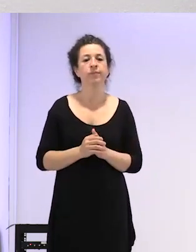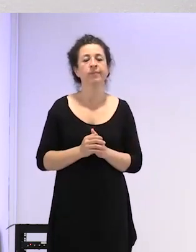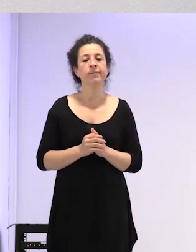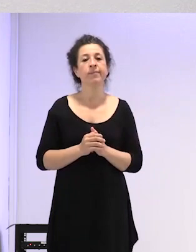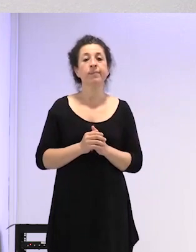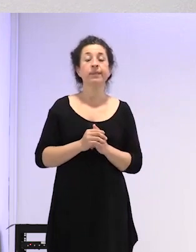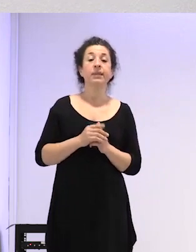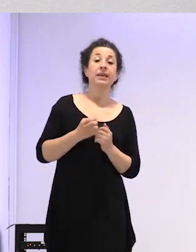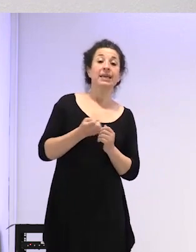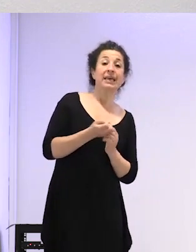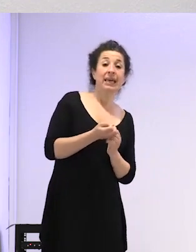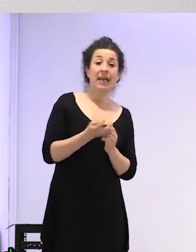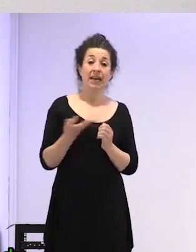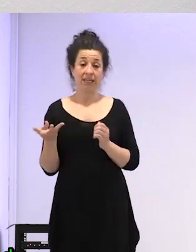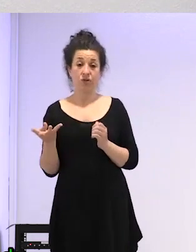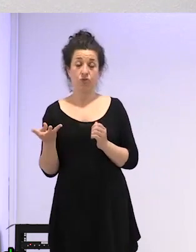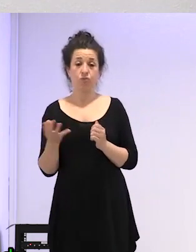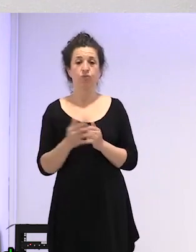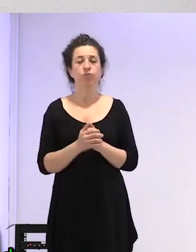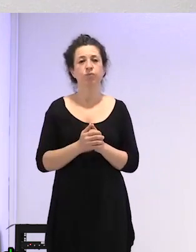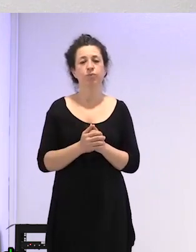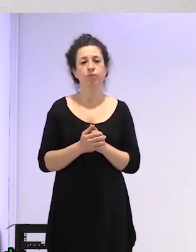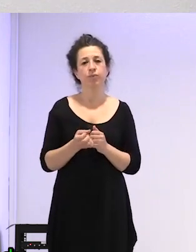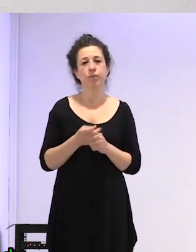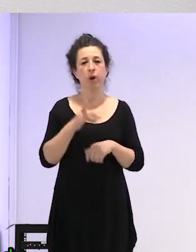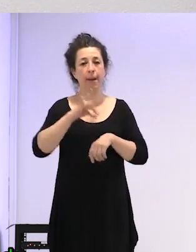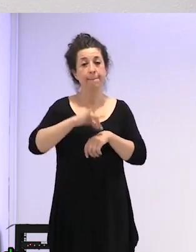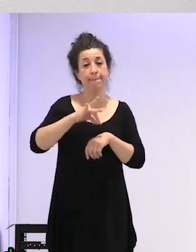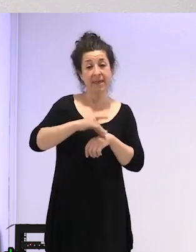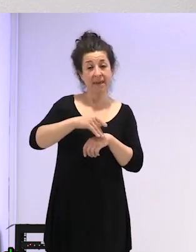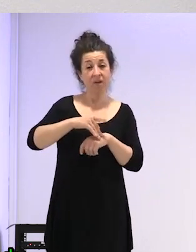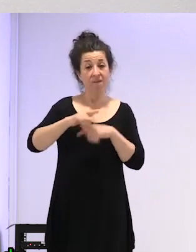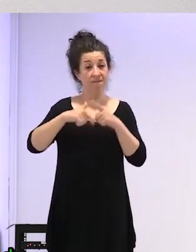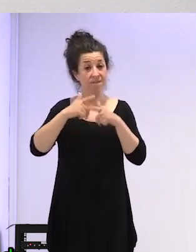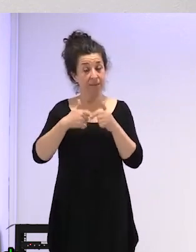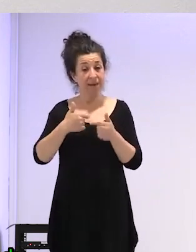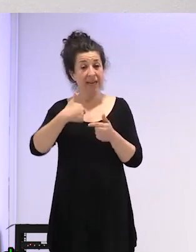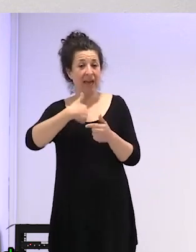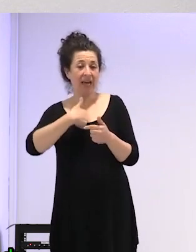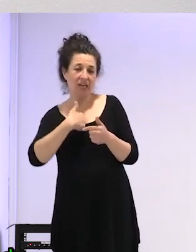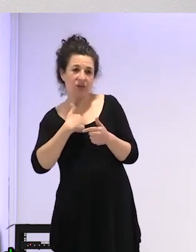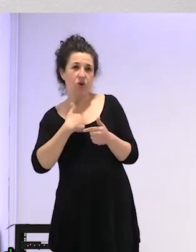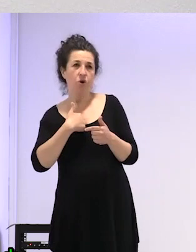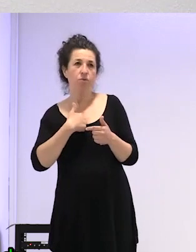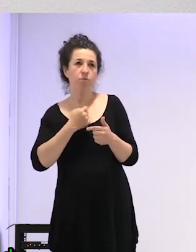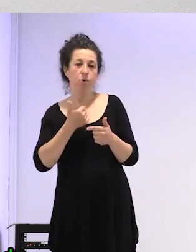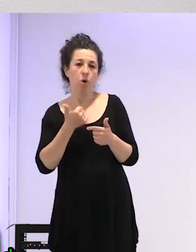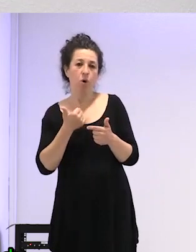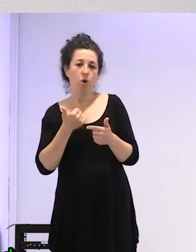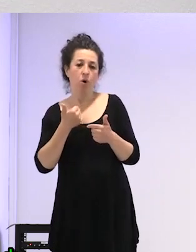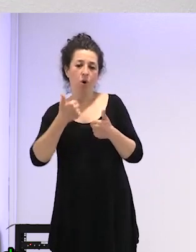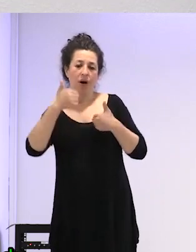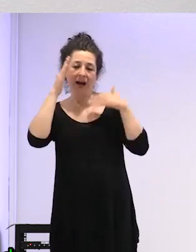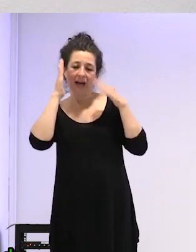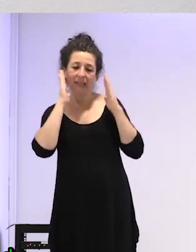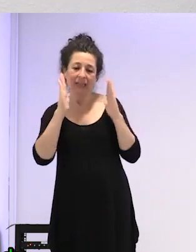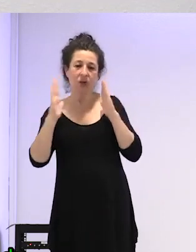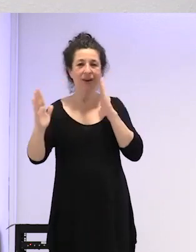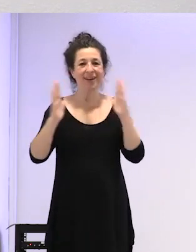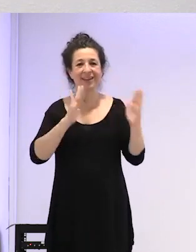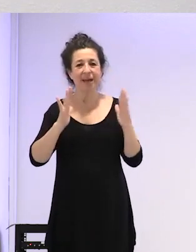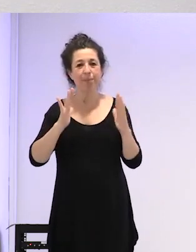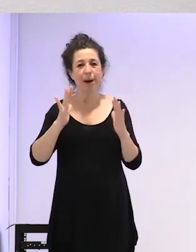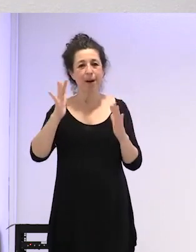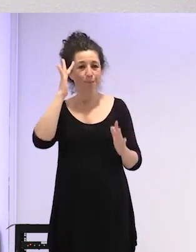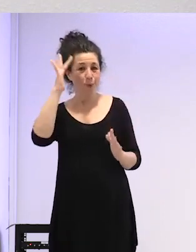y luego todos los demás digamos quizás el médico de familia y yo acogemos más esta etapa de la pubertad